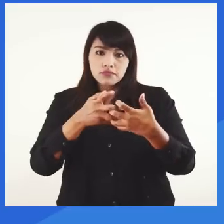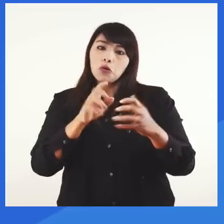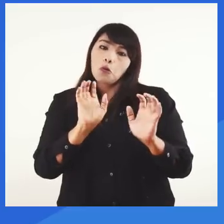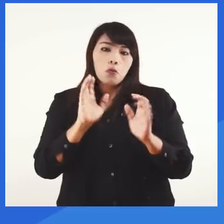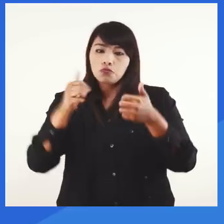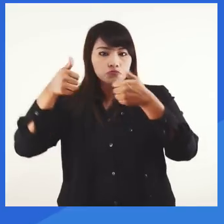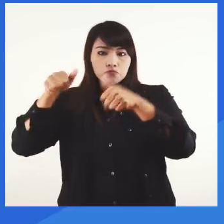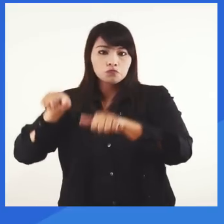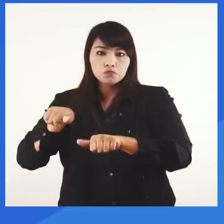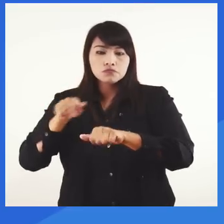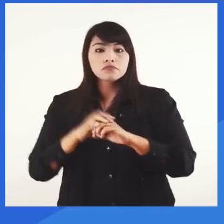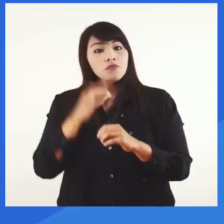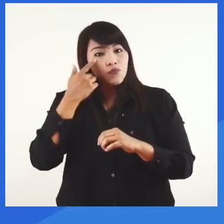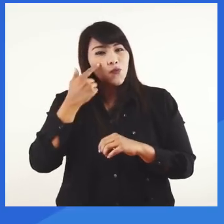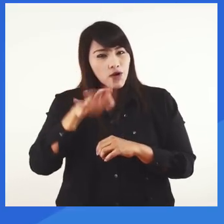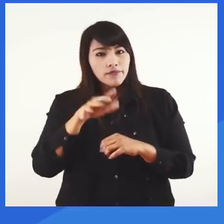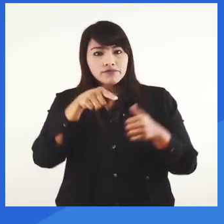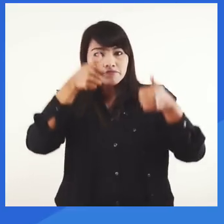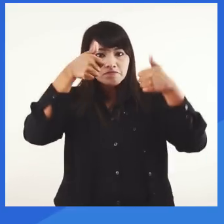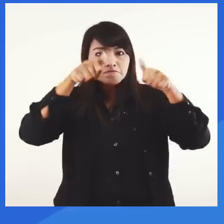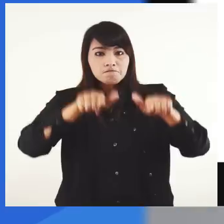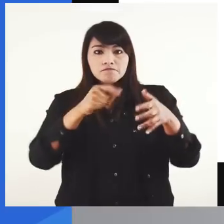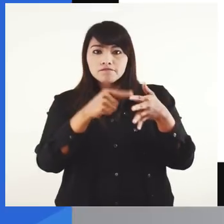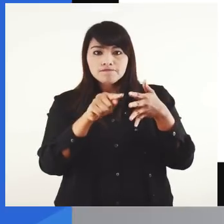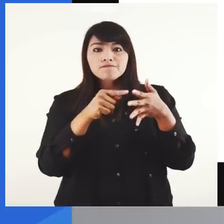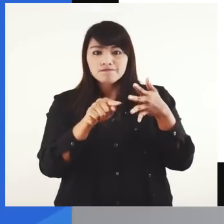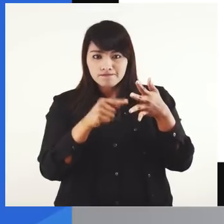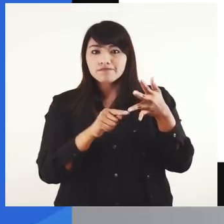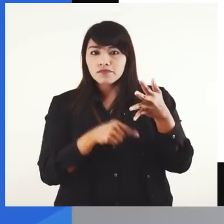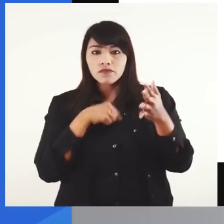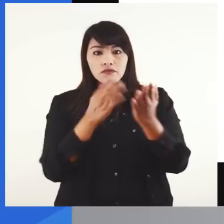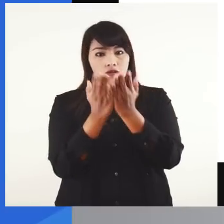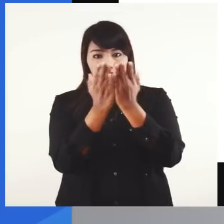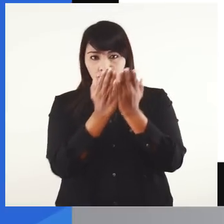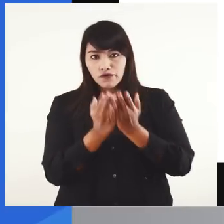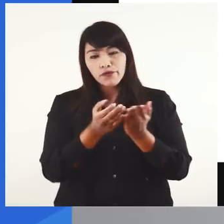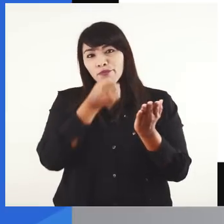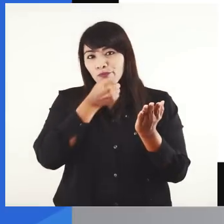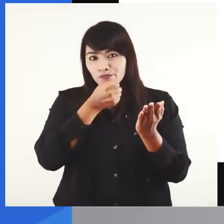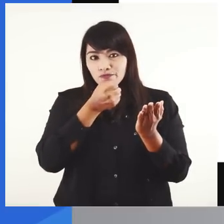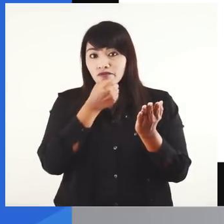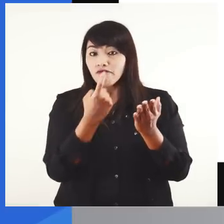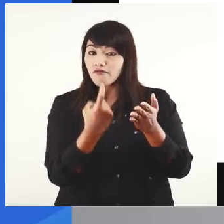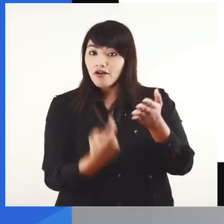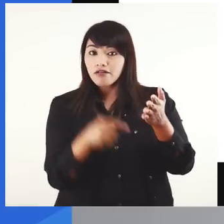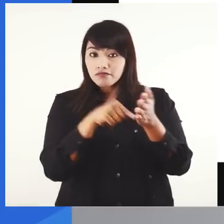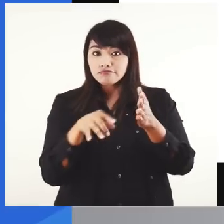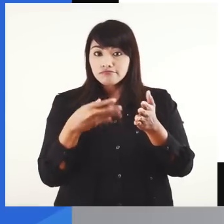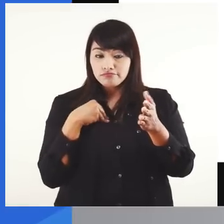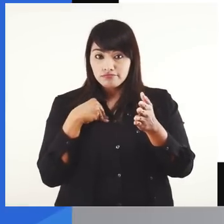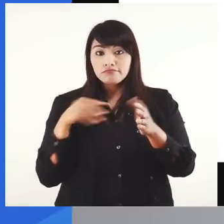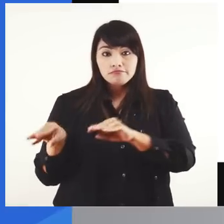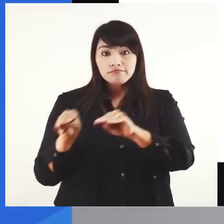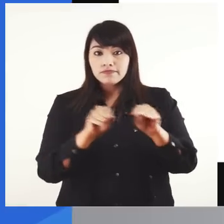te dirá, no cumple. Si cumples con todos los requisitos, lee la información restante, acepta la